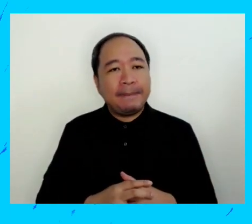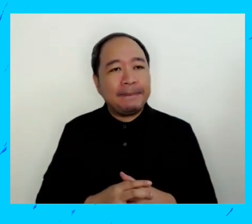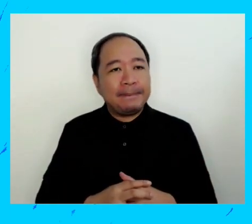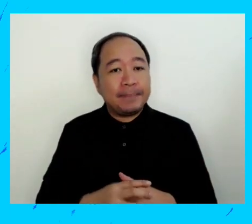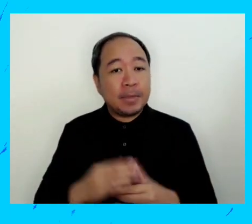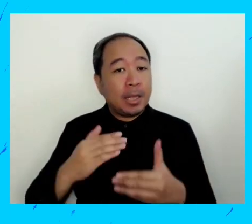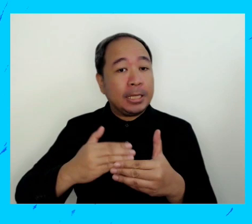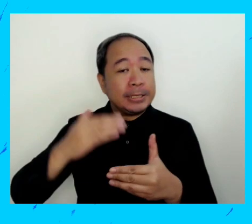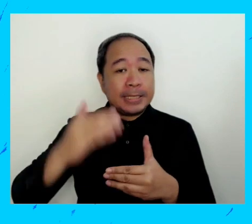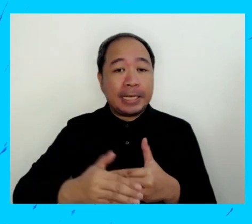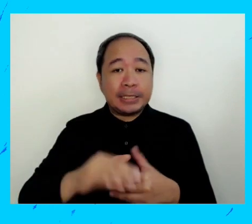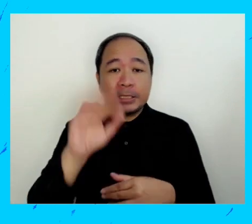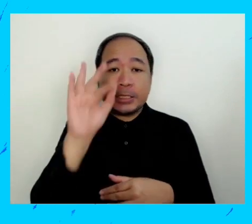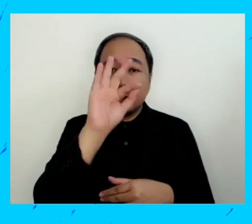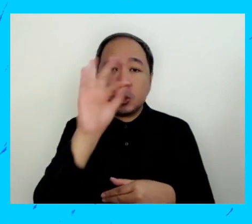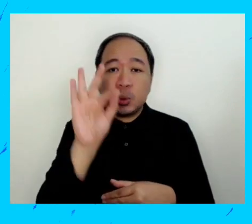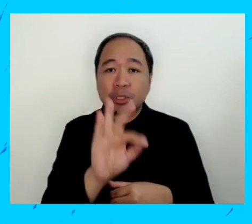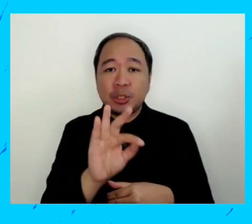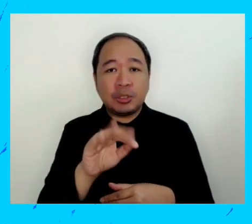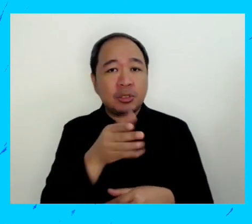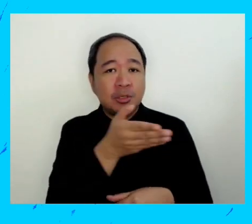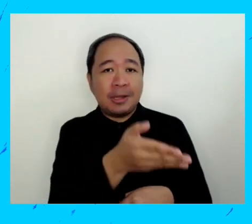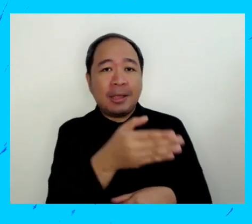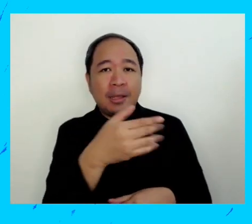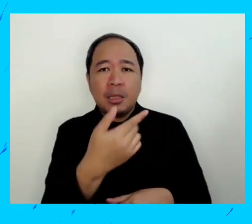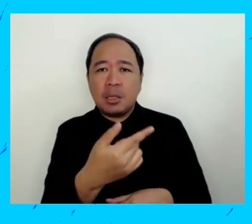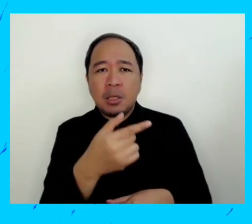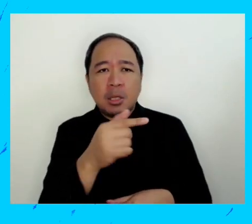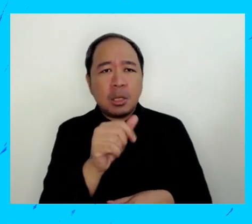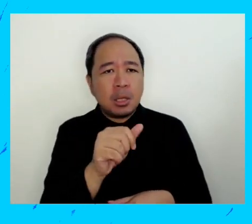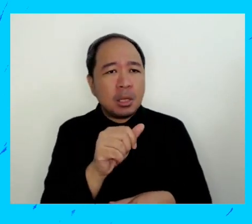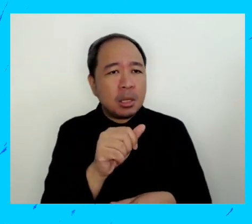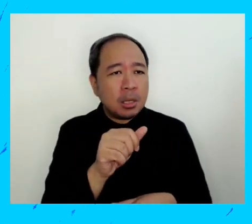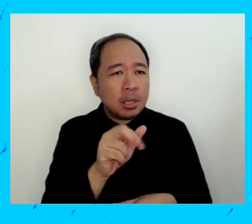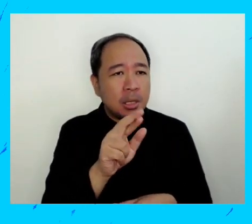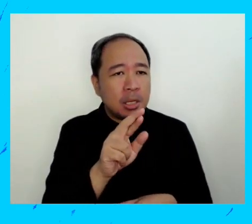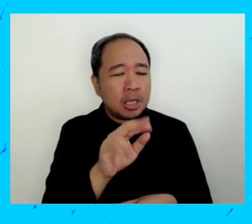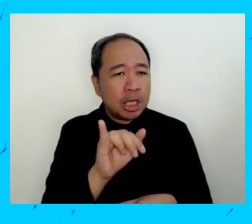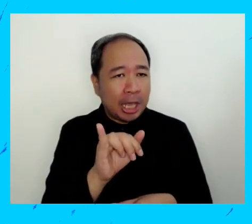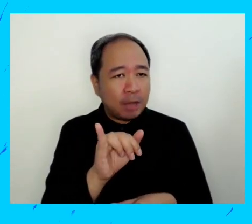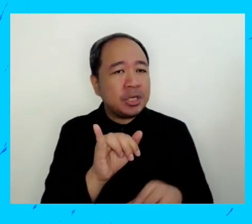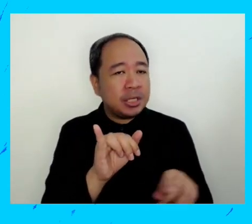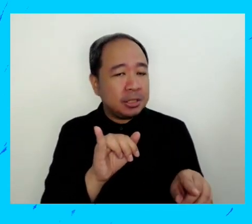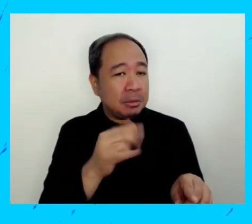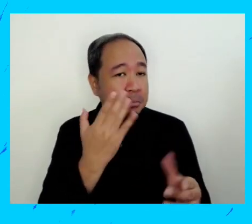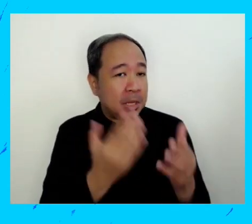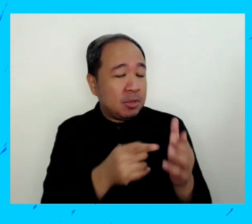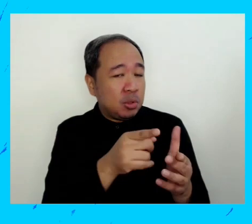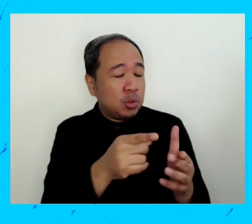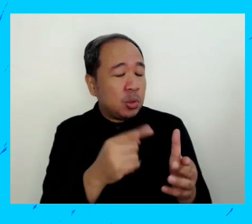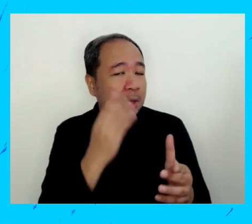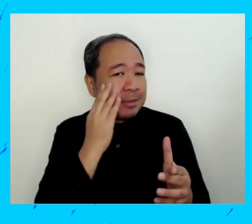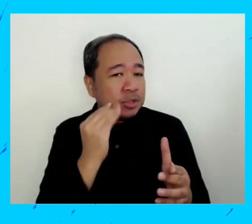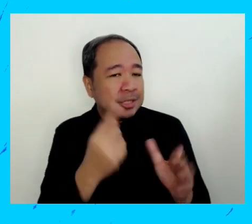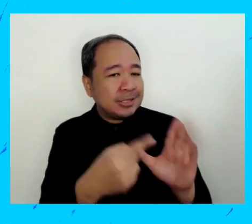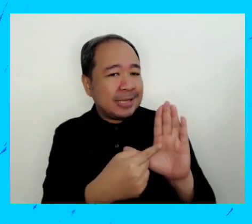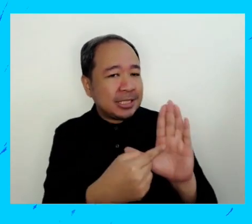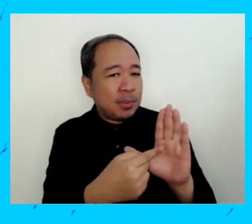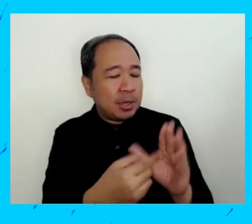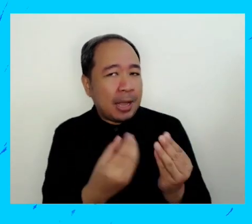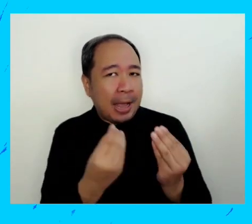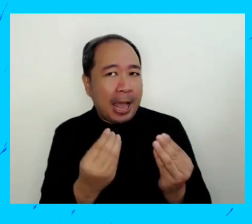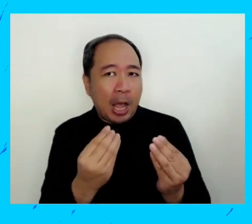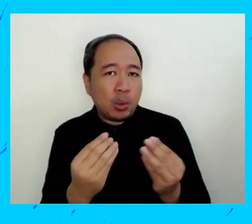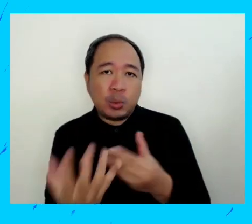edad. Y claro que hay que adaptarlo y a cada preocupación a medida que se aplique a ese rango.